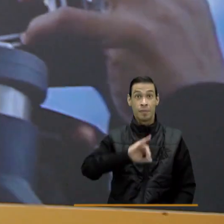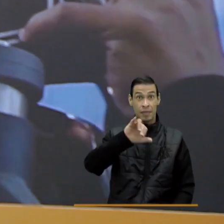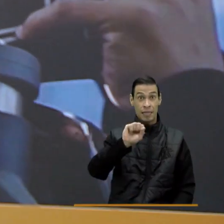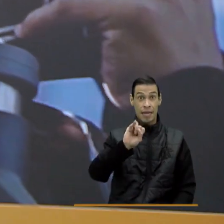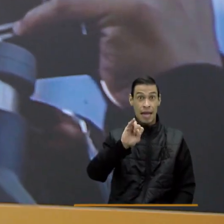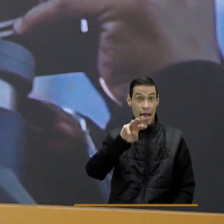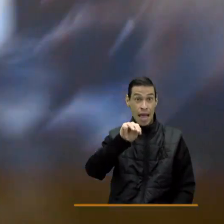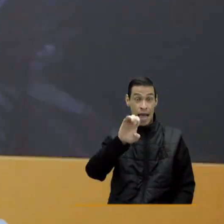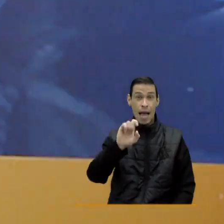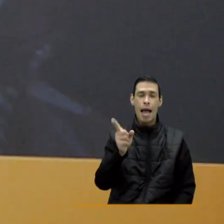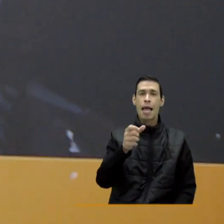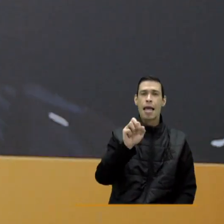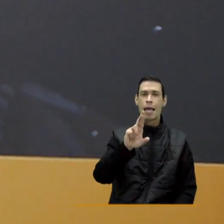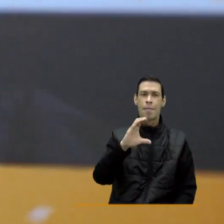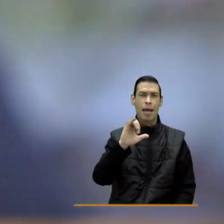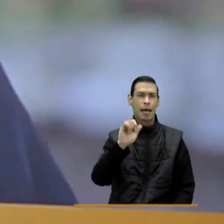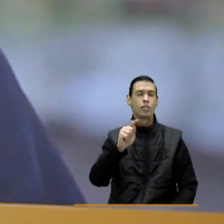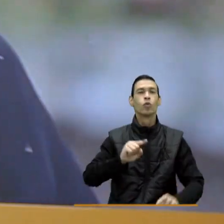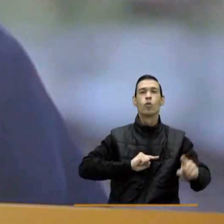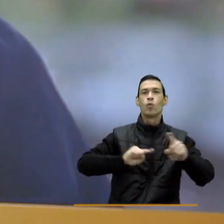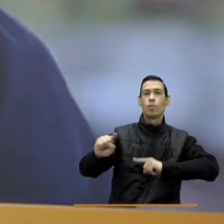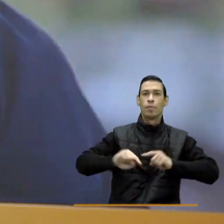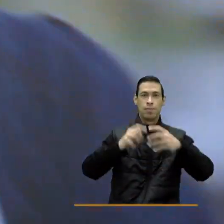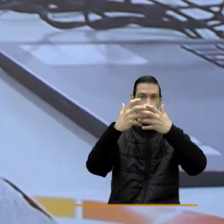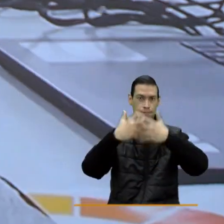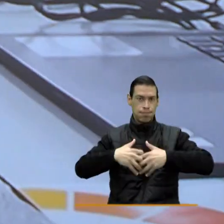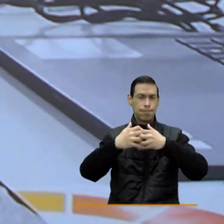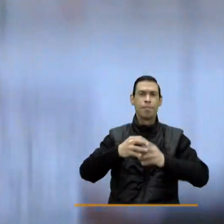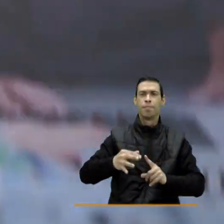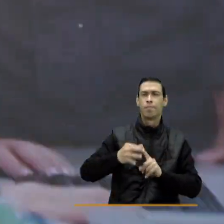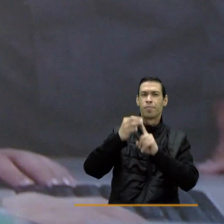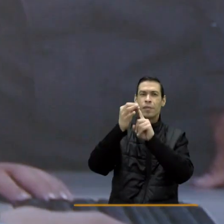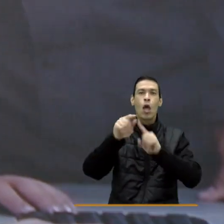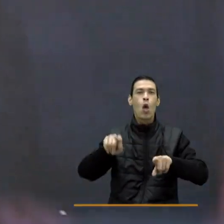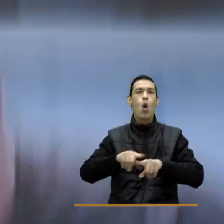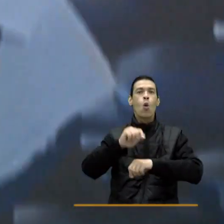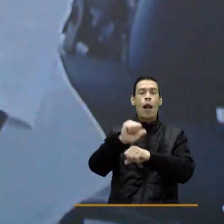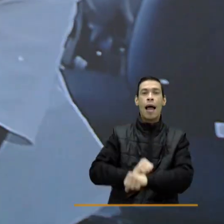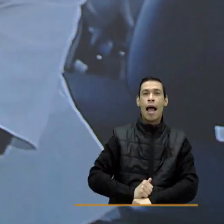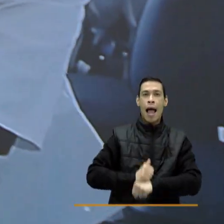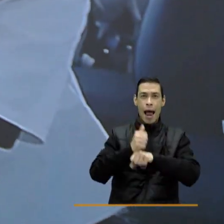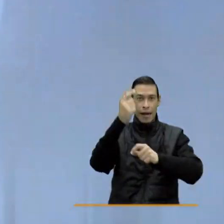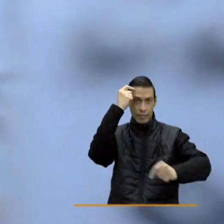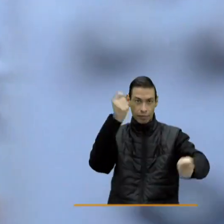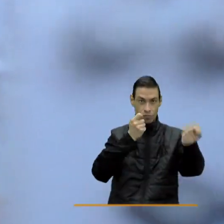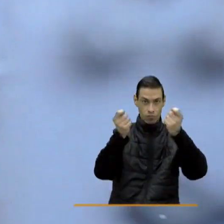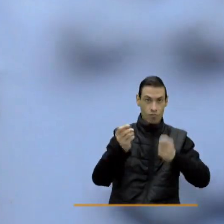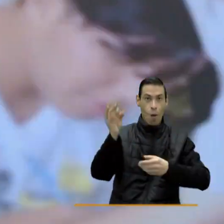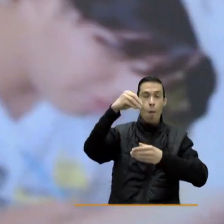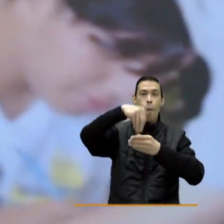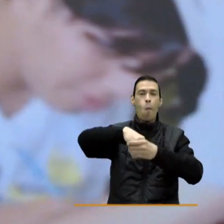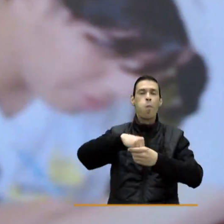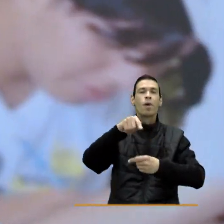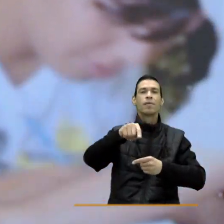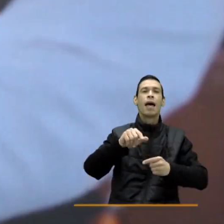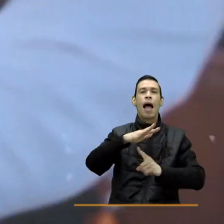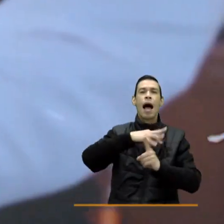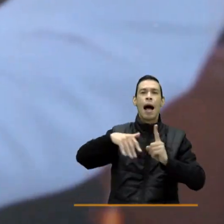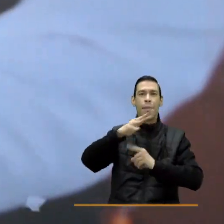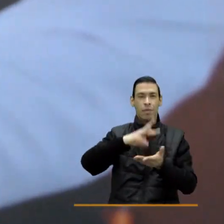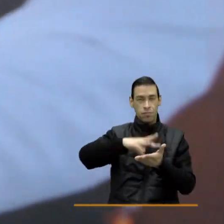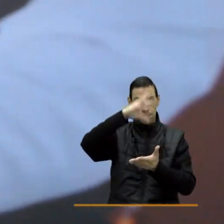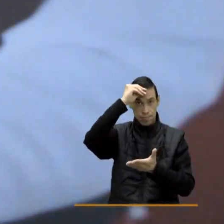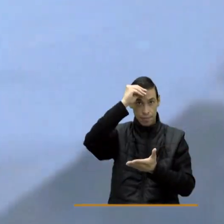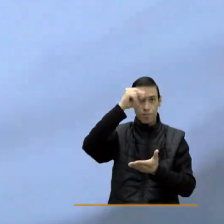Jaime García Dimotolis, administrador de empresas y especialista en gerencia estratégica y en ambientes virtuales de aprendizaje. Lleva 30